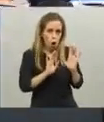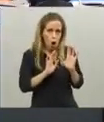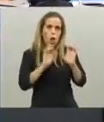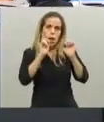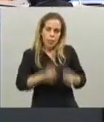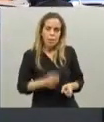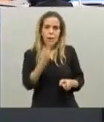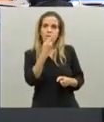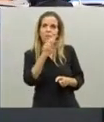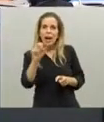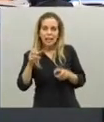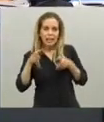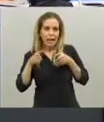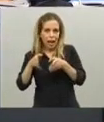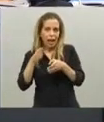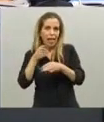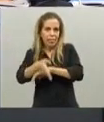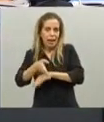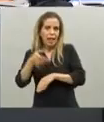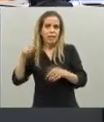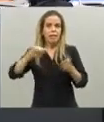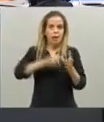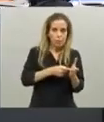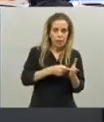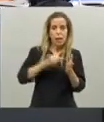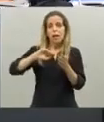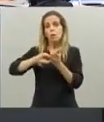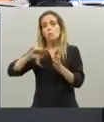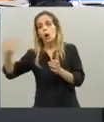abiertas entre Capital y Conurbano, lo que ya